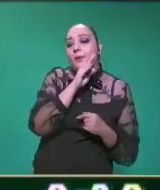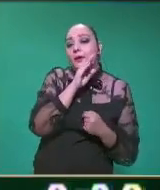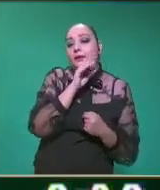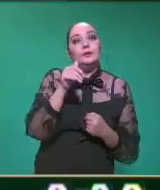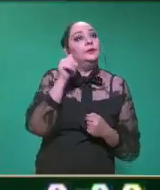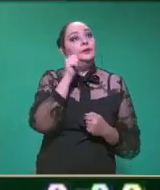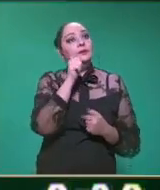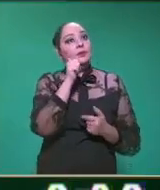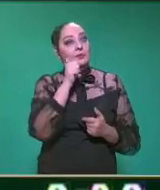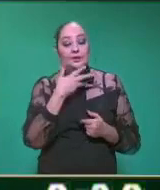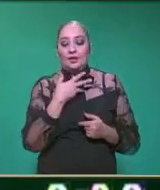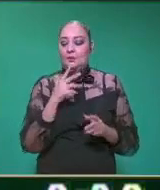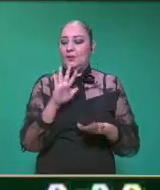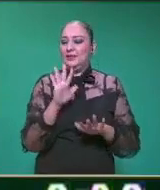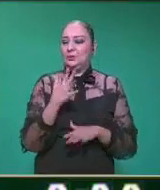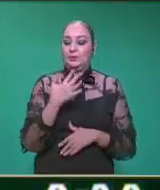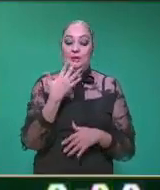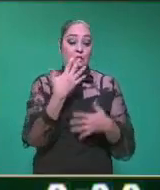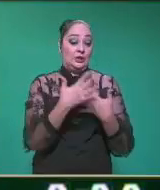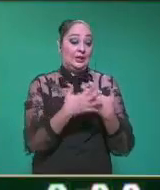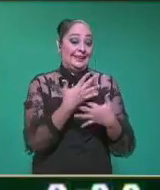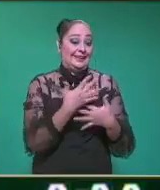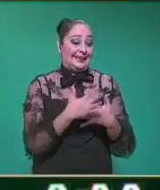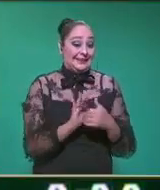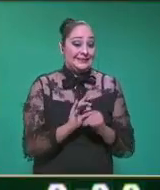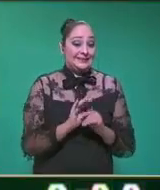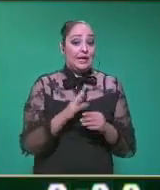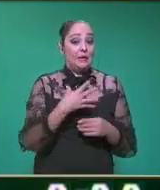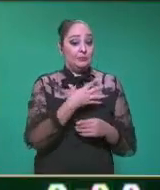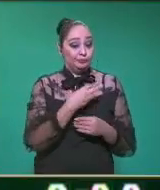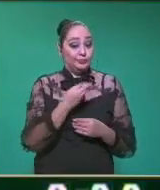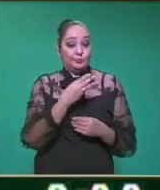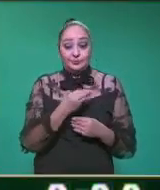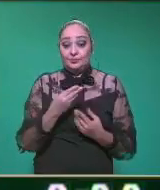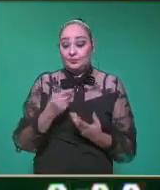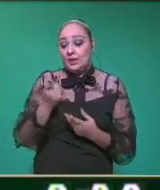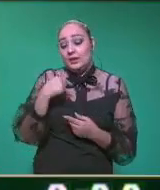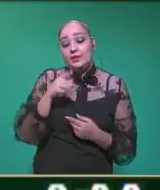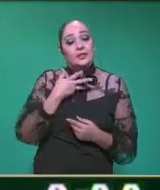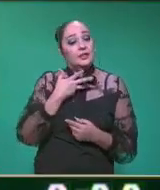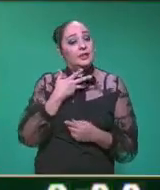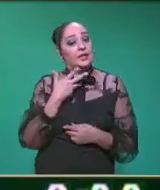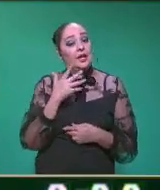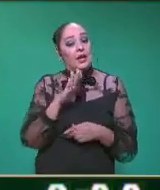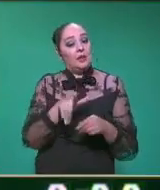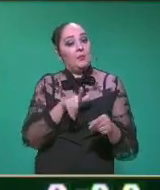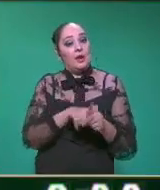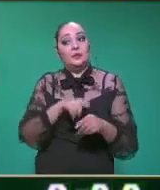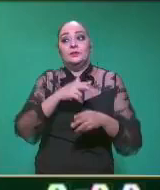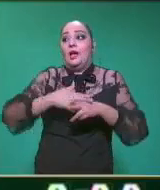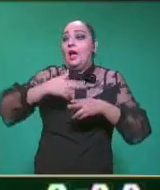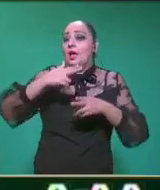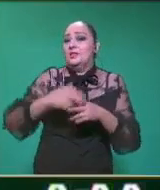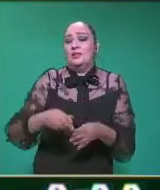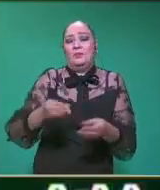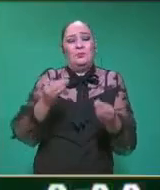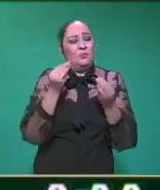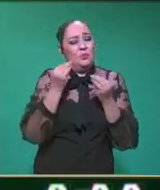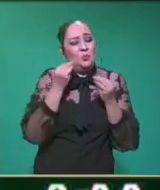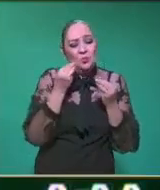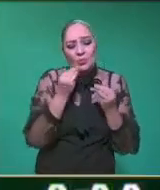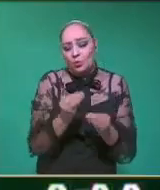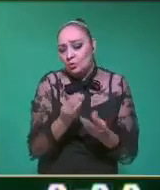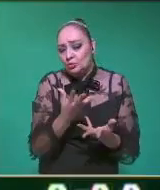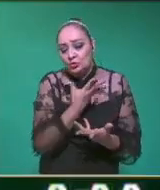generalmente tienen alrededor de 15 pares de tetillas y pues son animales que pueden tener hasta muchos, mucha cantidad de